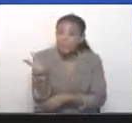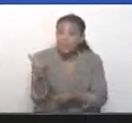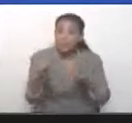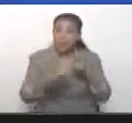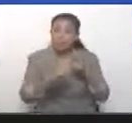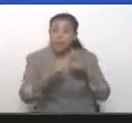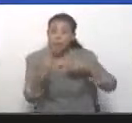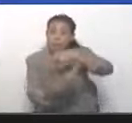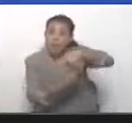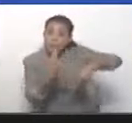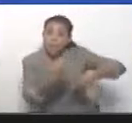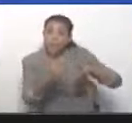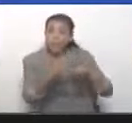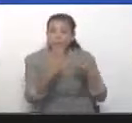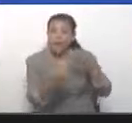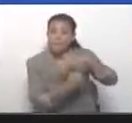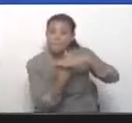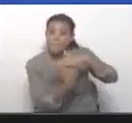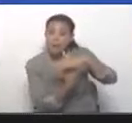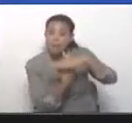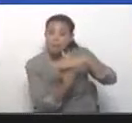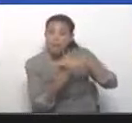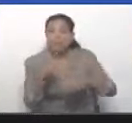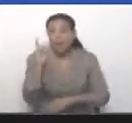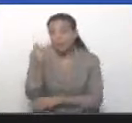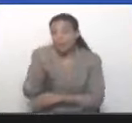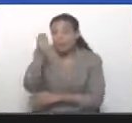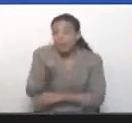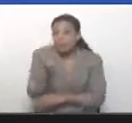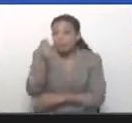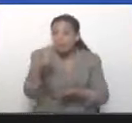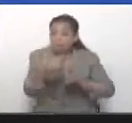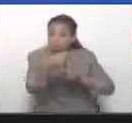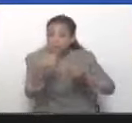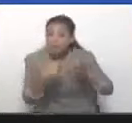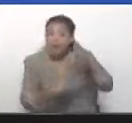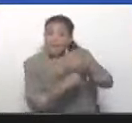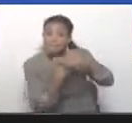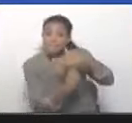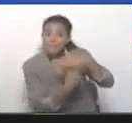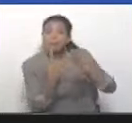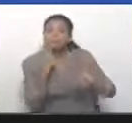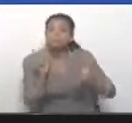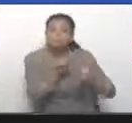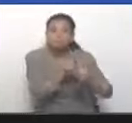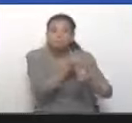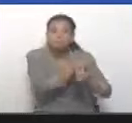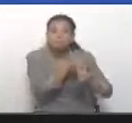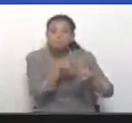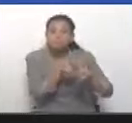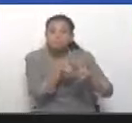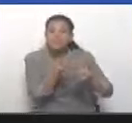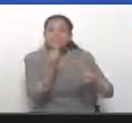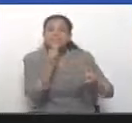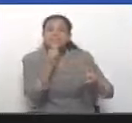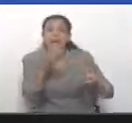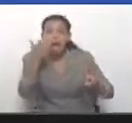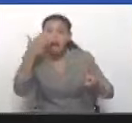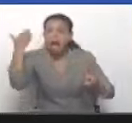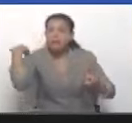sobre las bases para elegir a los constituyentes. Se le preguntaron las bases, ¿quién hizo eso?